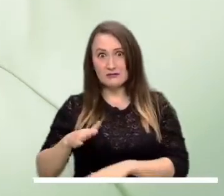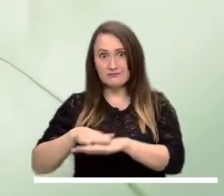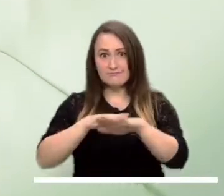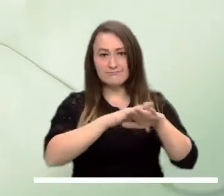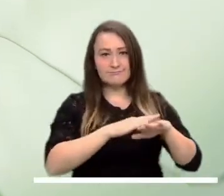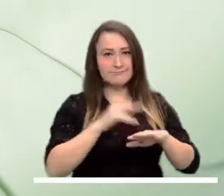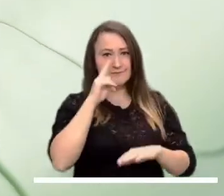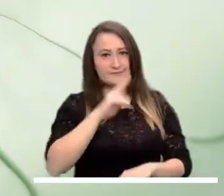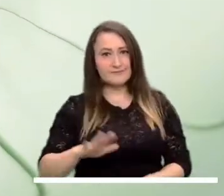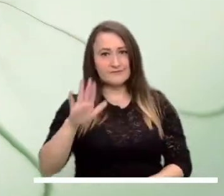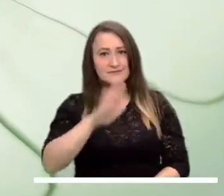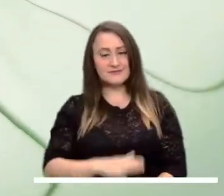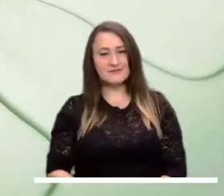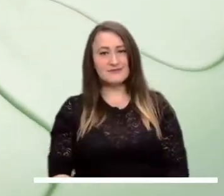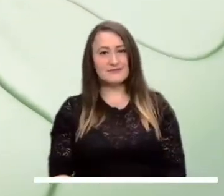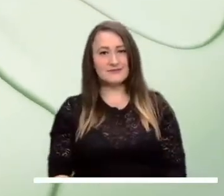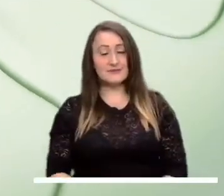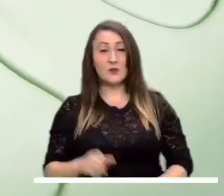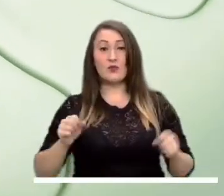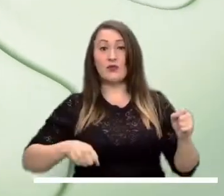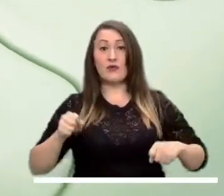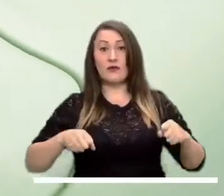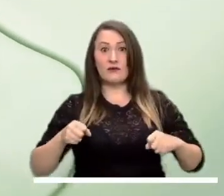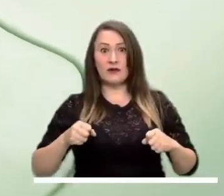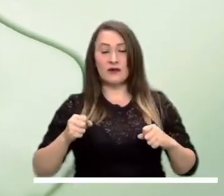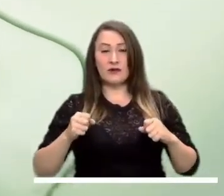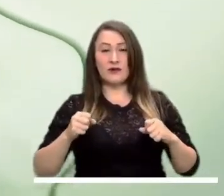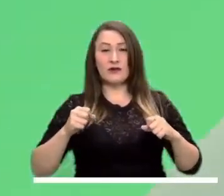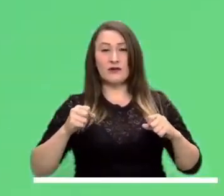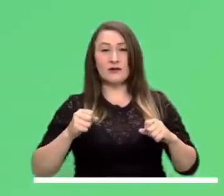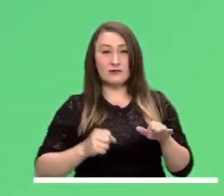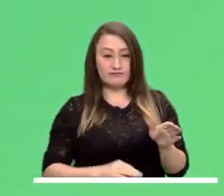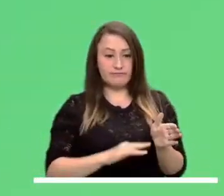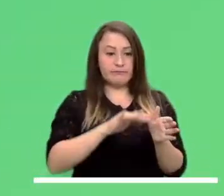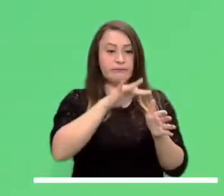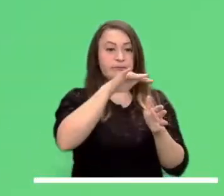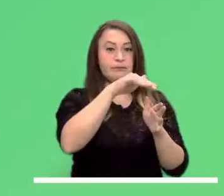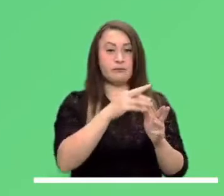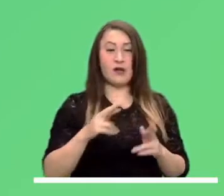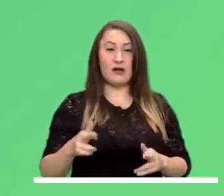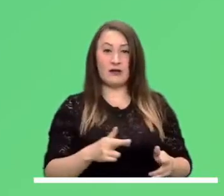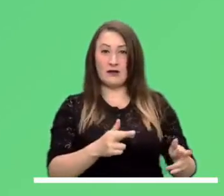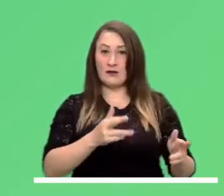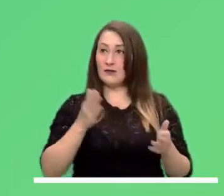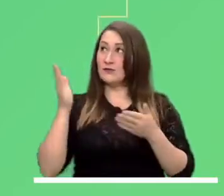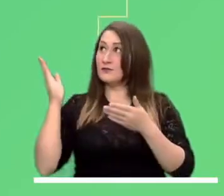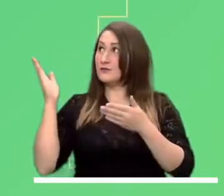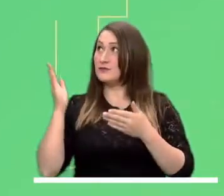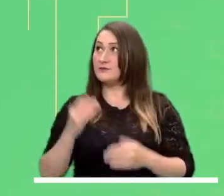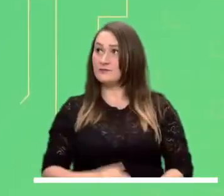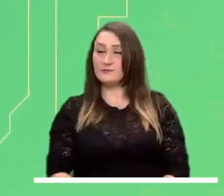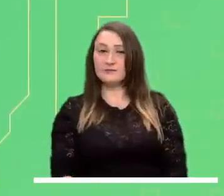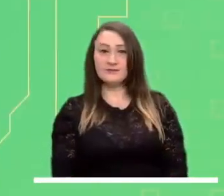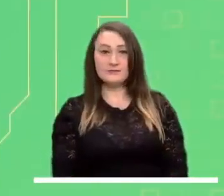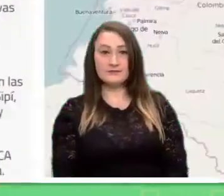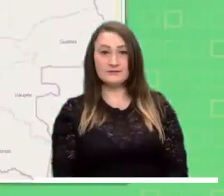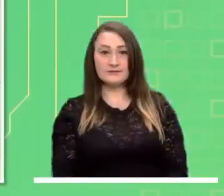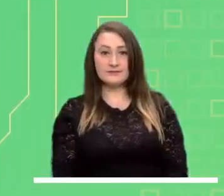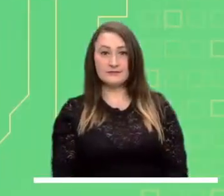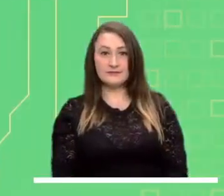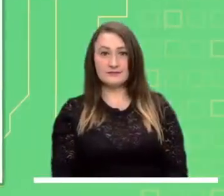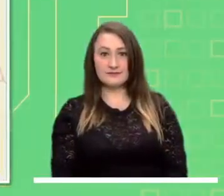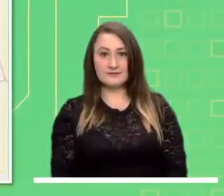tendrá tiempo seco. Veamos ahora las alertas que se encuentran activas. Probabilidad de nuevas